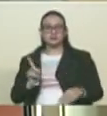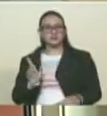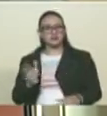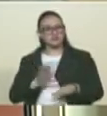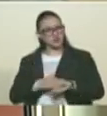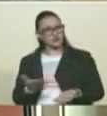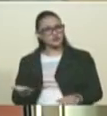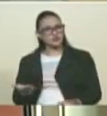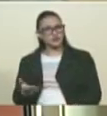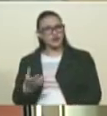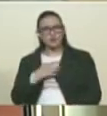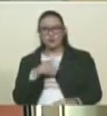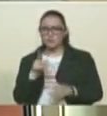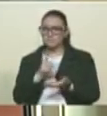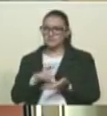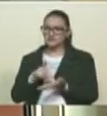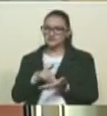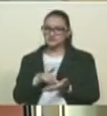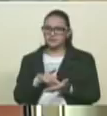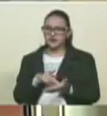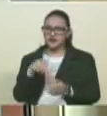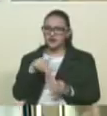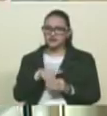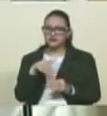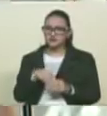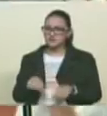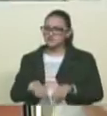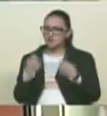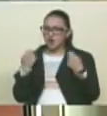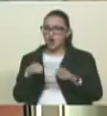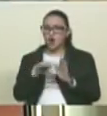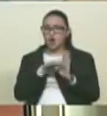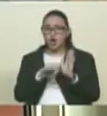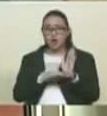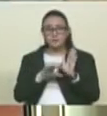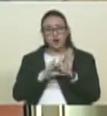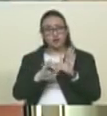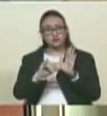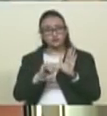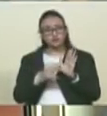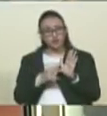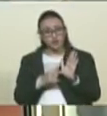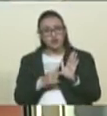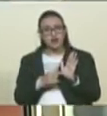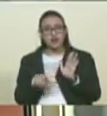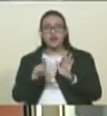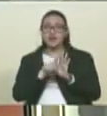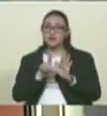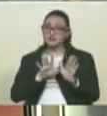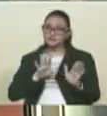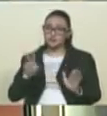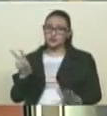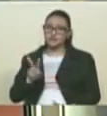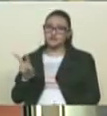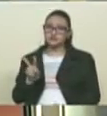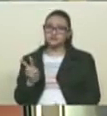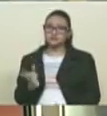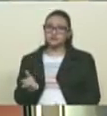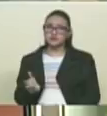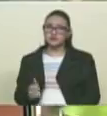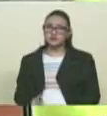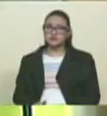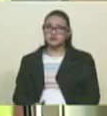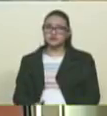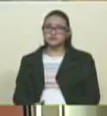participar en una elección violentando las normas establecidas en la Constitución y en las leyes de la República. Esa la única razón.